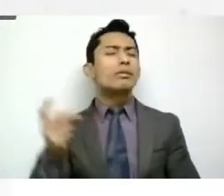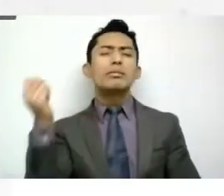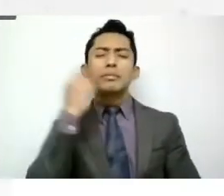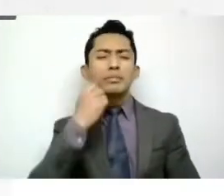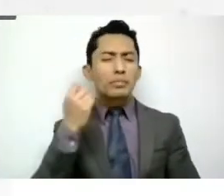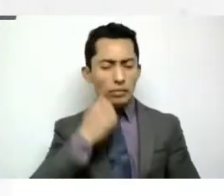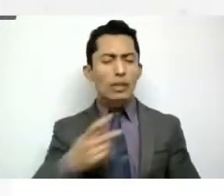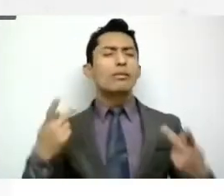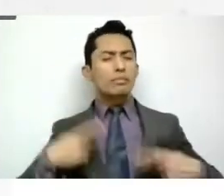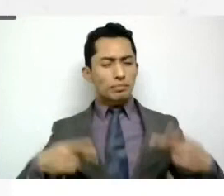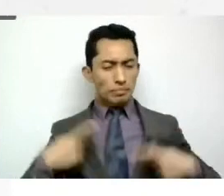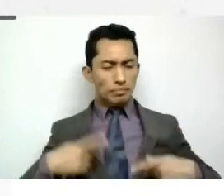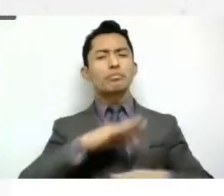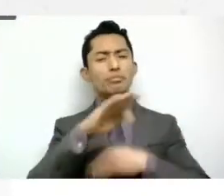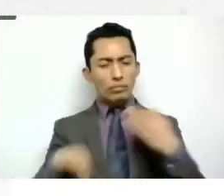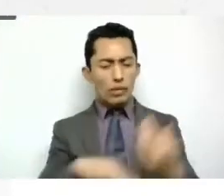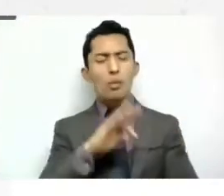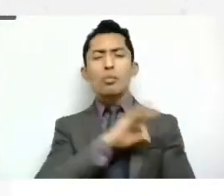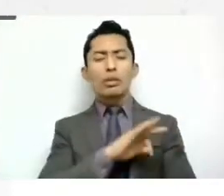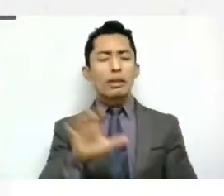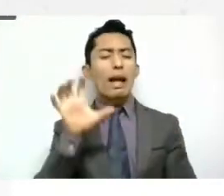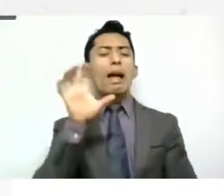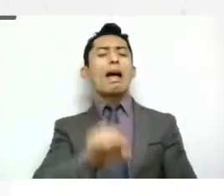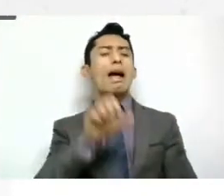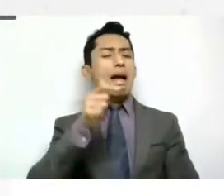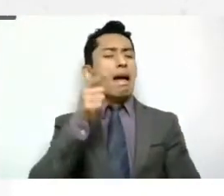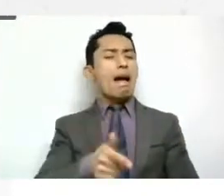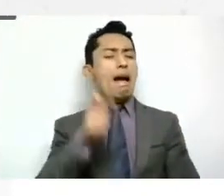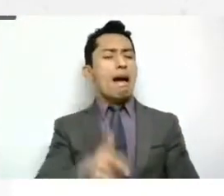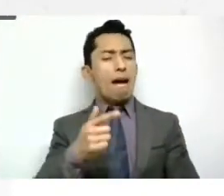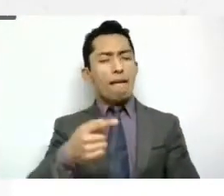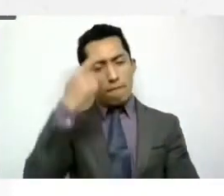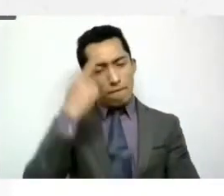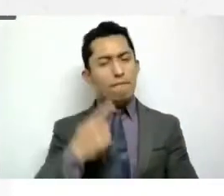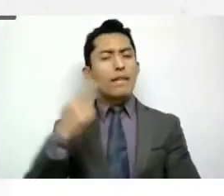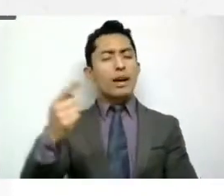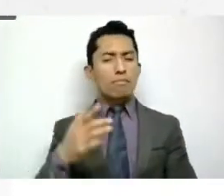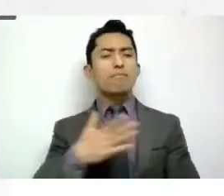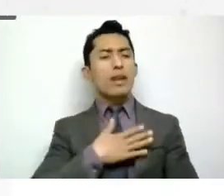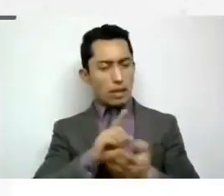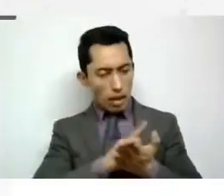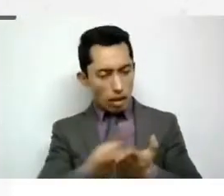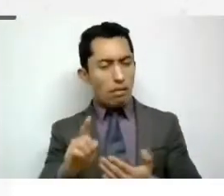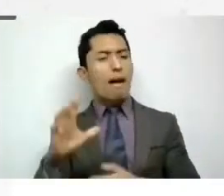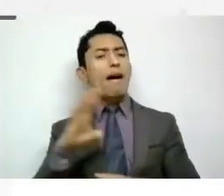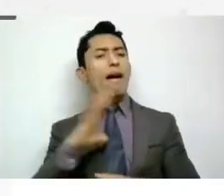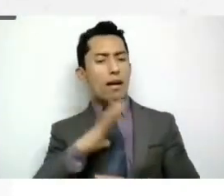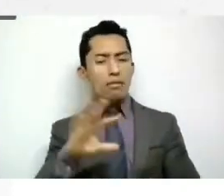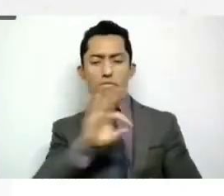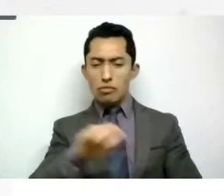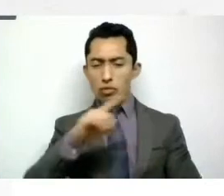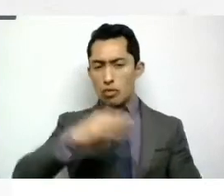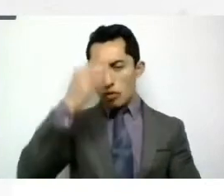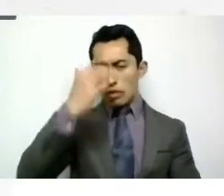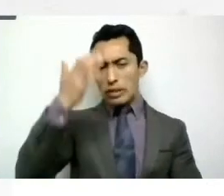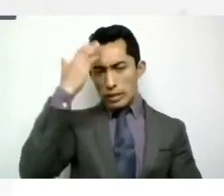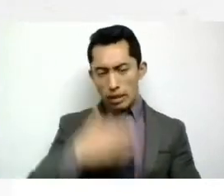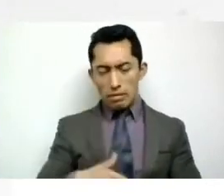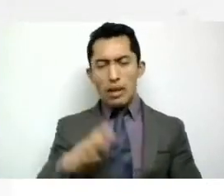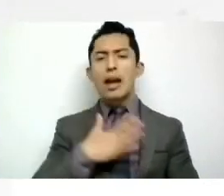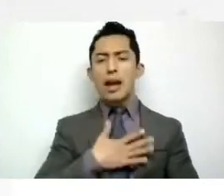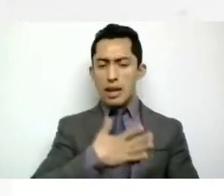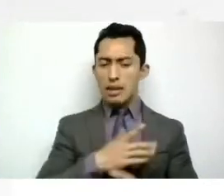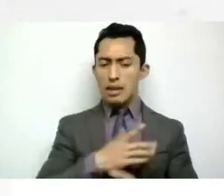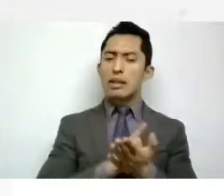el conocimiento, la noción de todo el derecho que podemos tener, todos los derechos a los que podemos